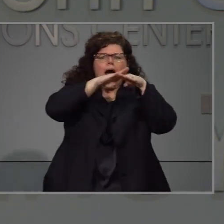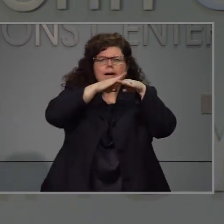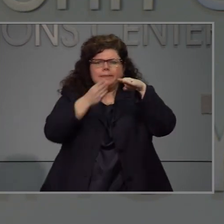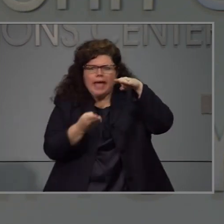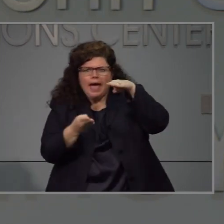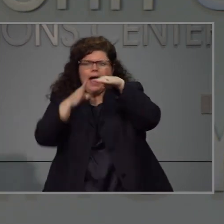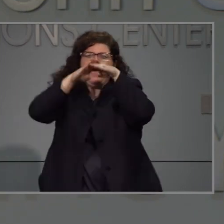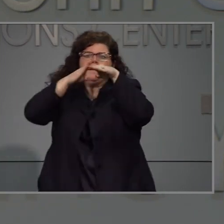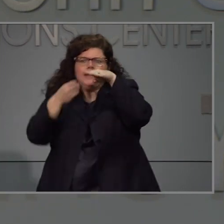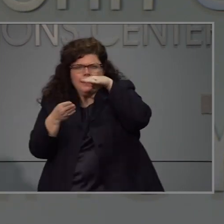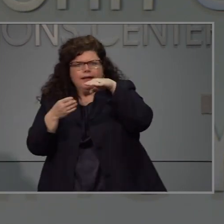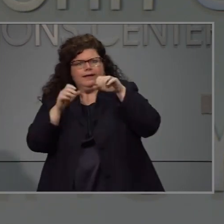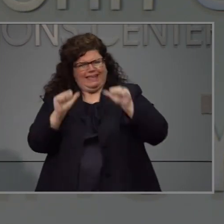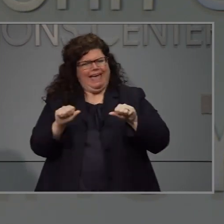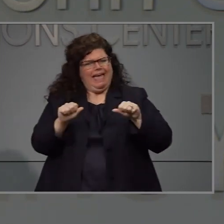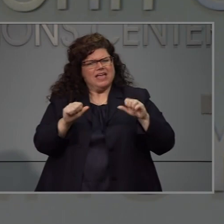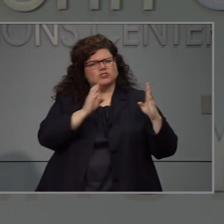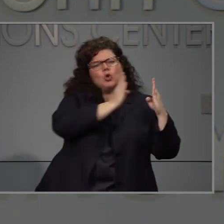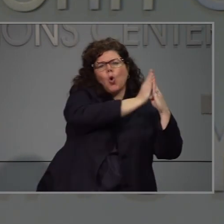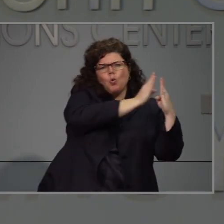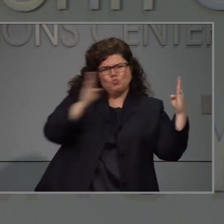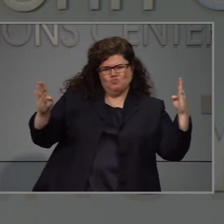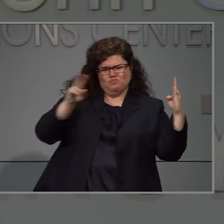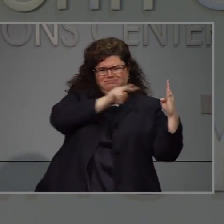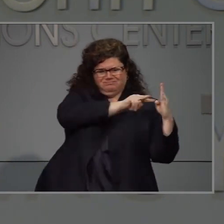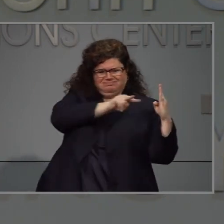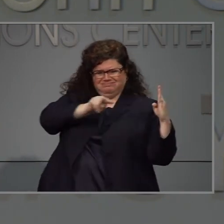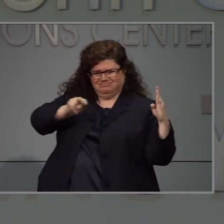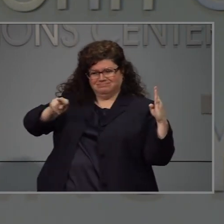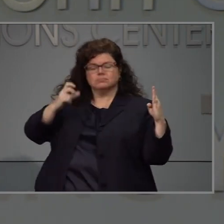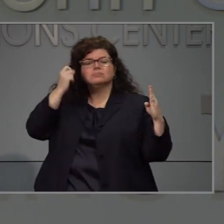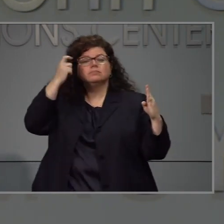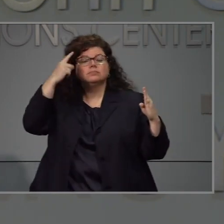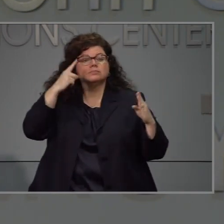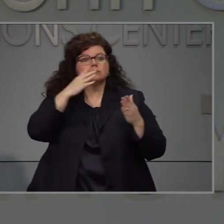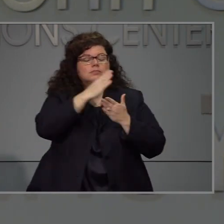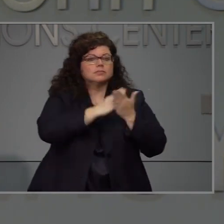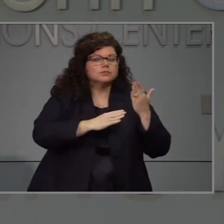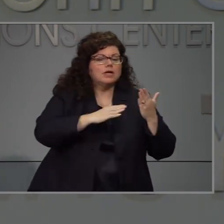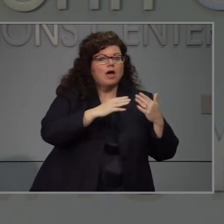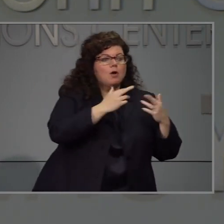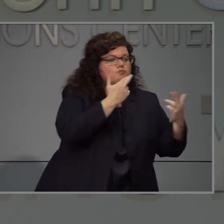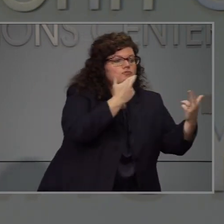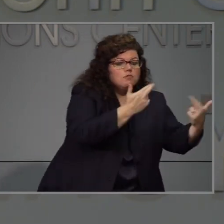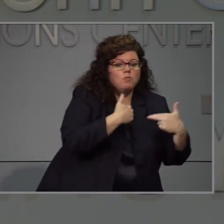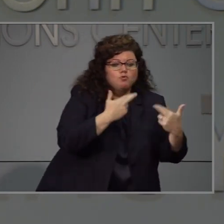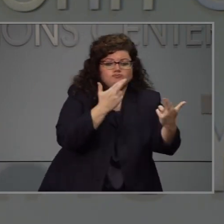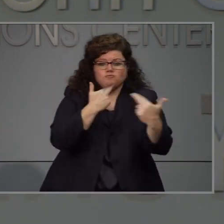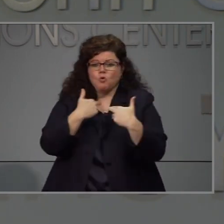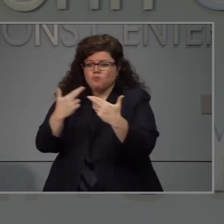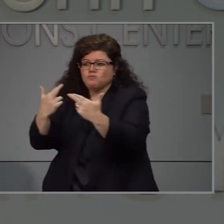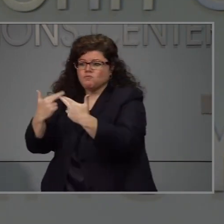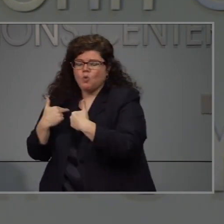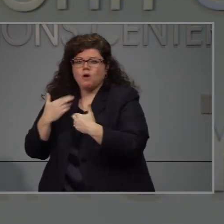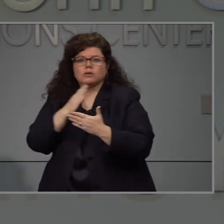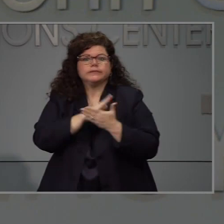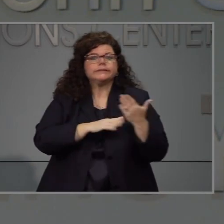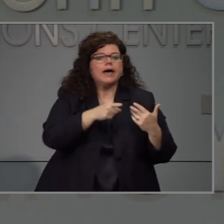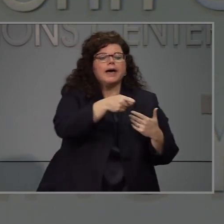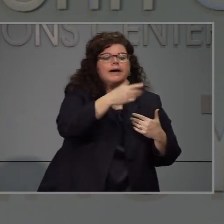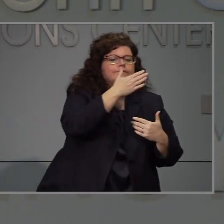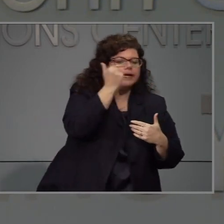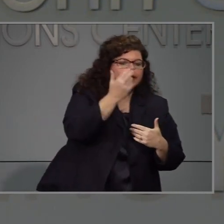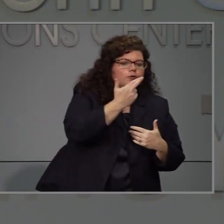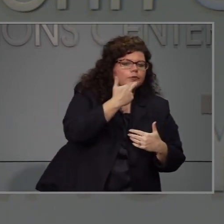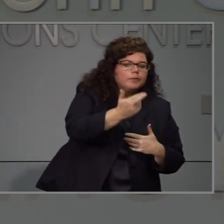sistema de reporte descentralizado que tenemos en el estado. Estoy muy orgulloso de de la fuerza de